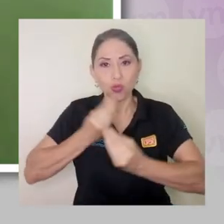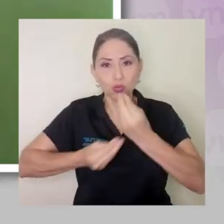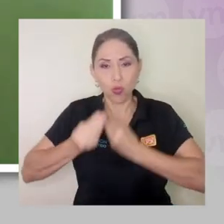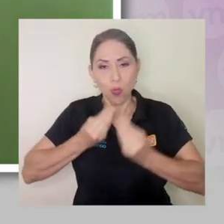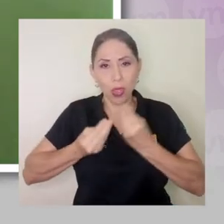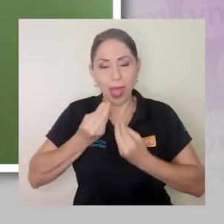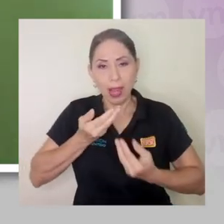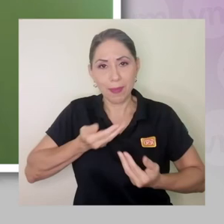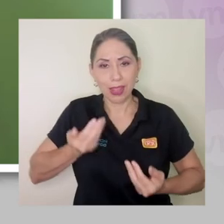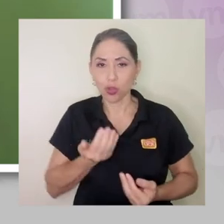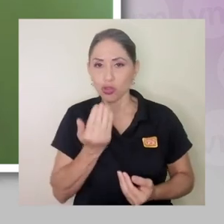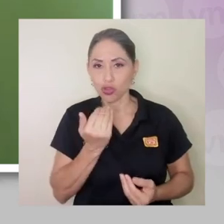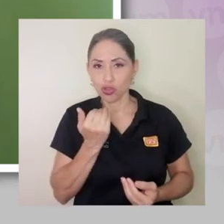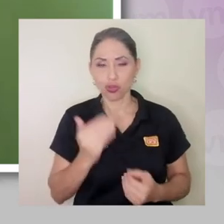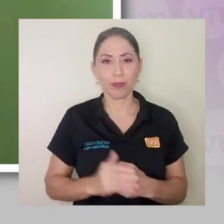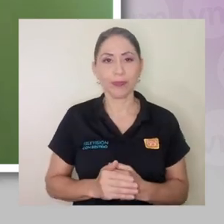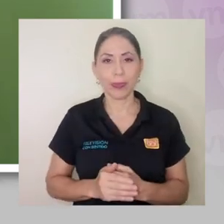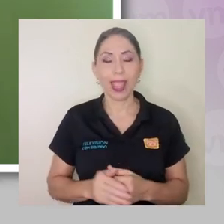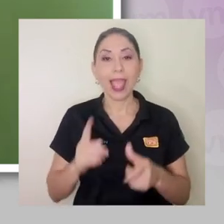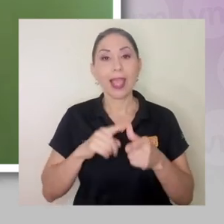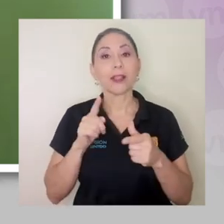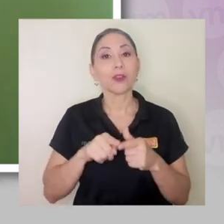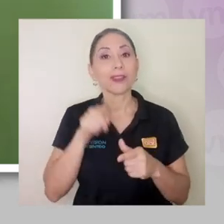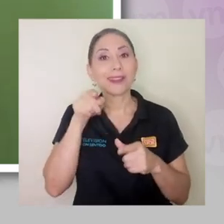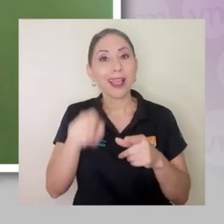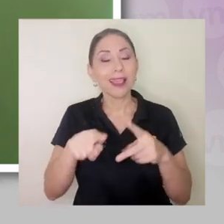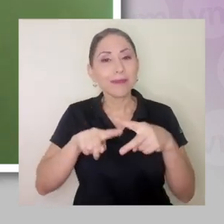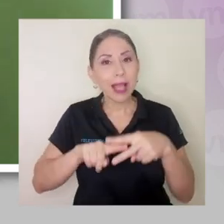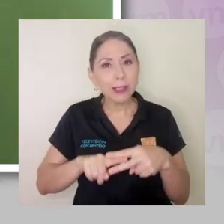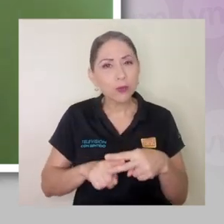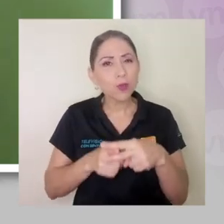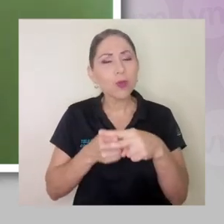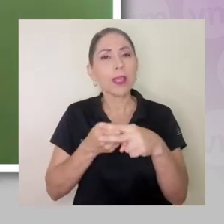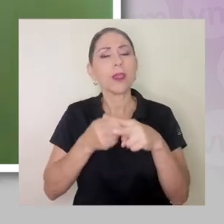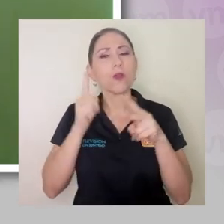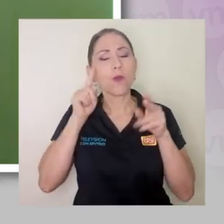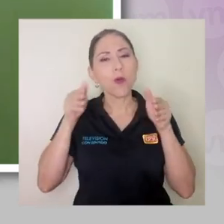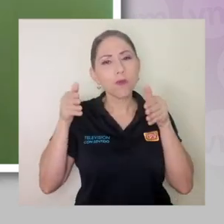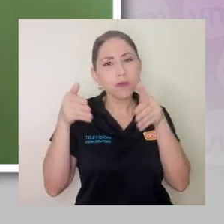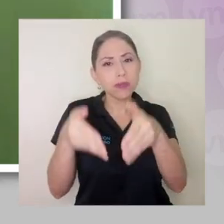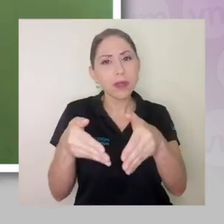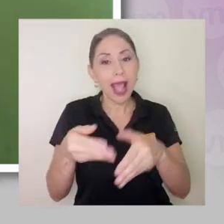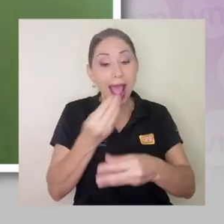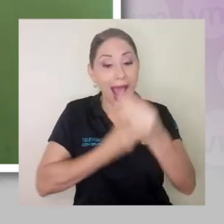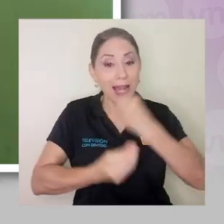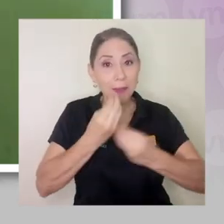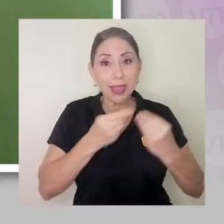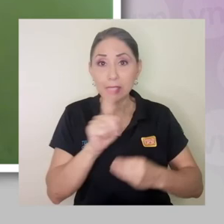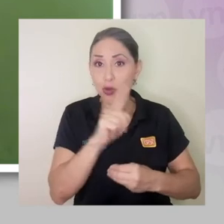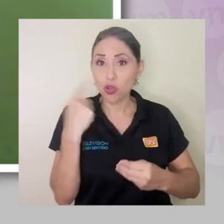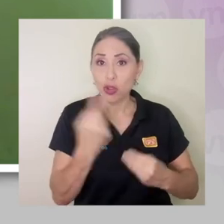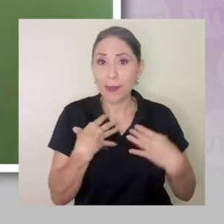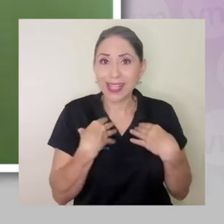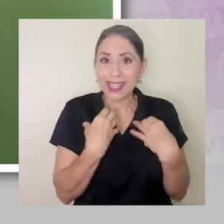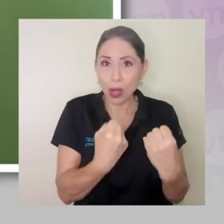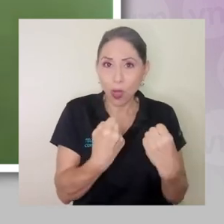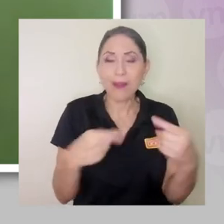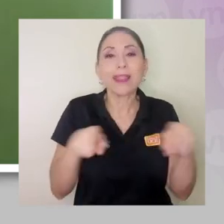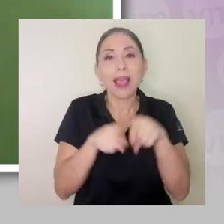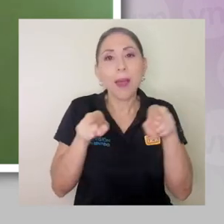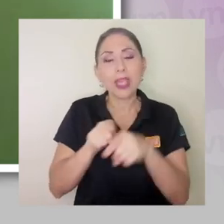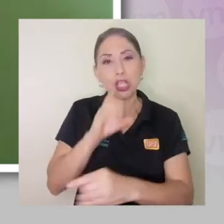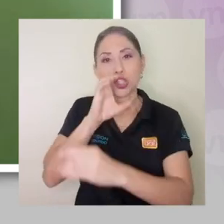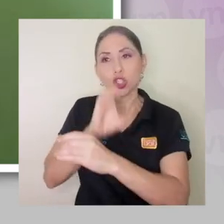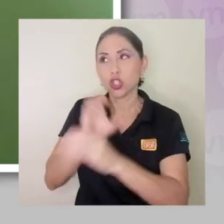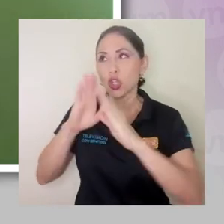consumo de alimentos. Entonces, de ahí ha surgido toda la tendencia de que la alimentación no solo debe ser saludable,